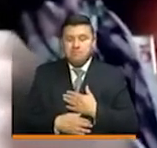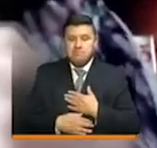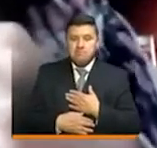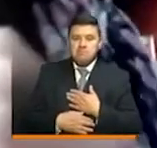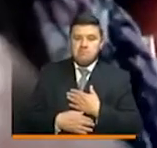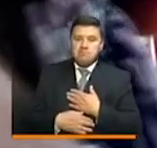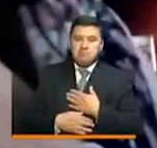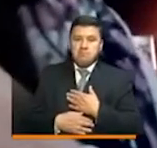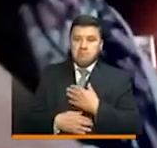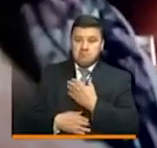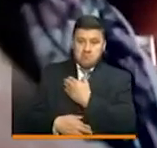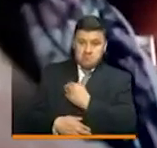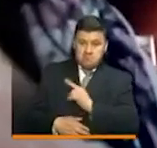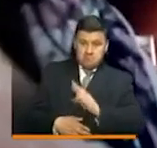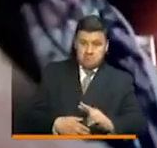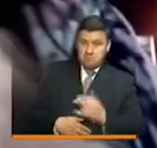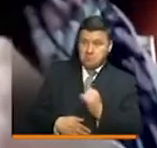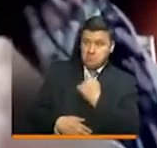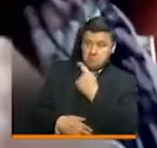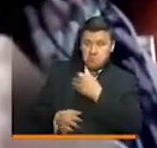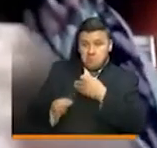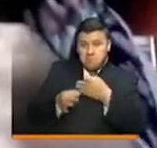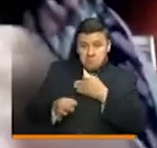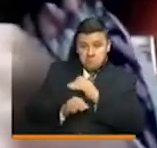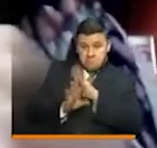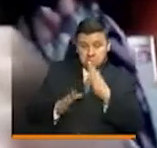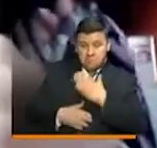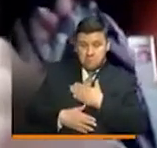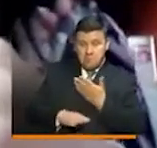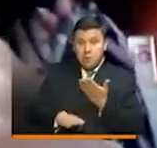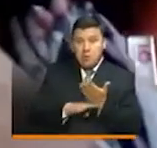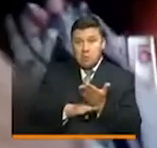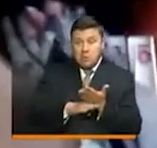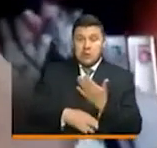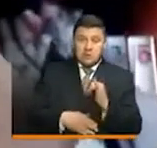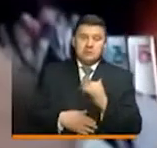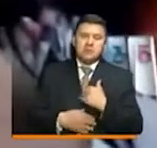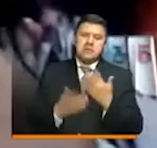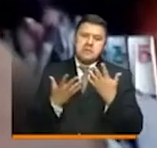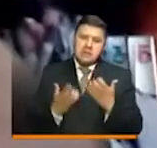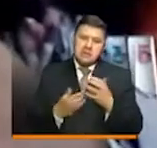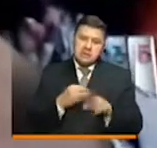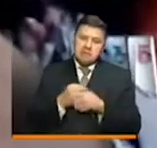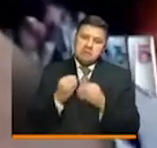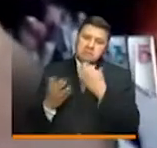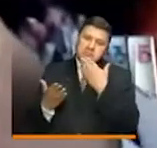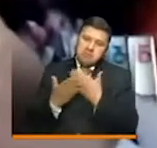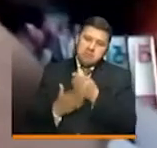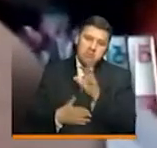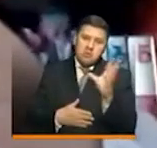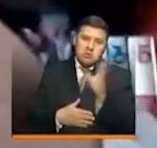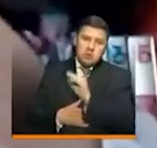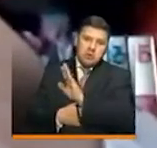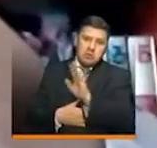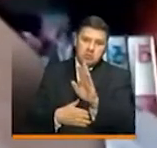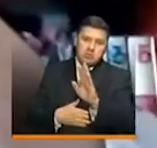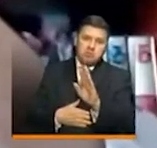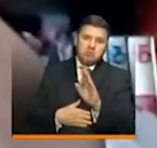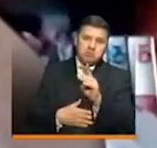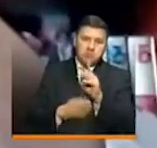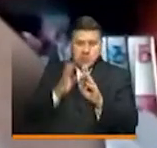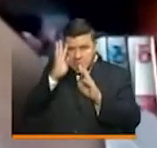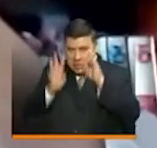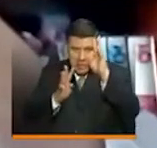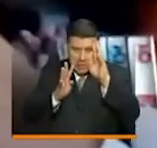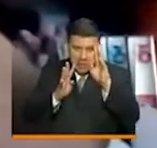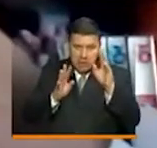vicepresidenta ya explicó nuestra propuesta, queremos agradecerles a todos ustedes como creadores